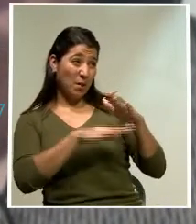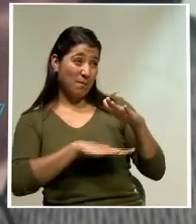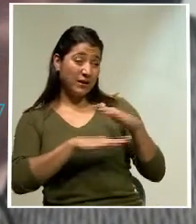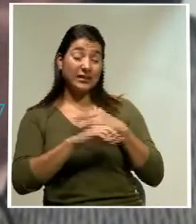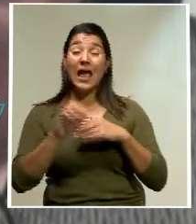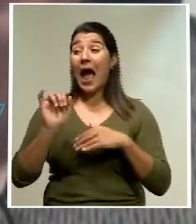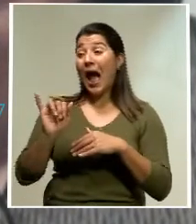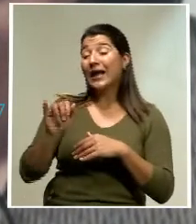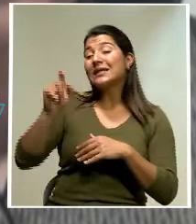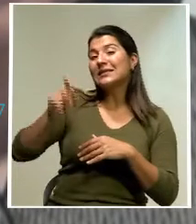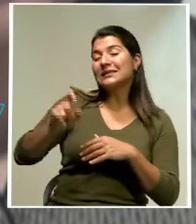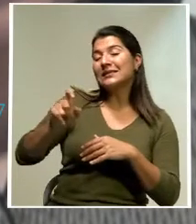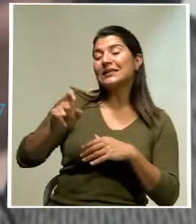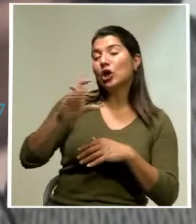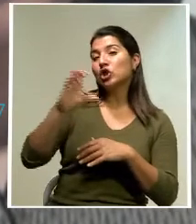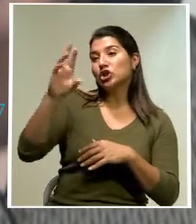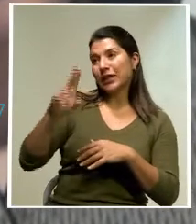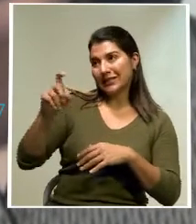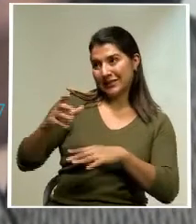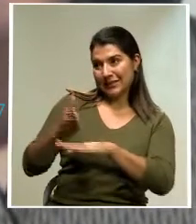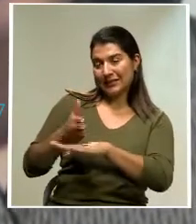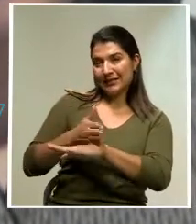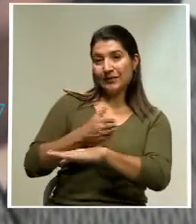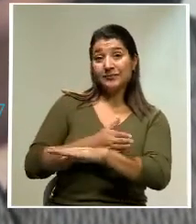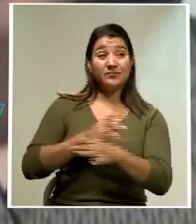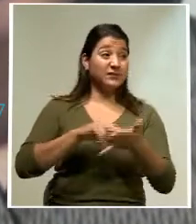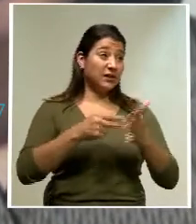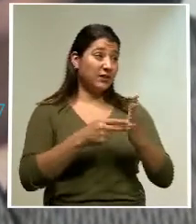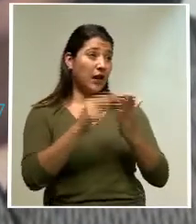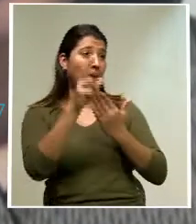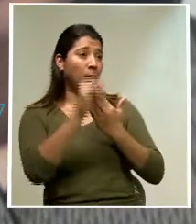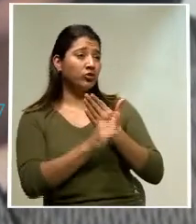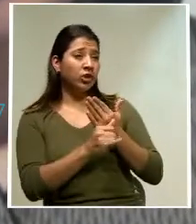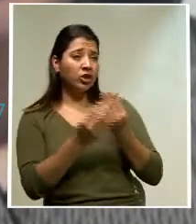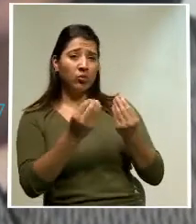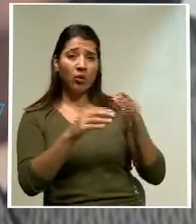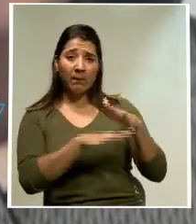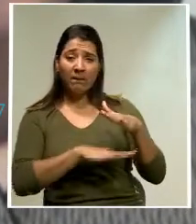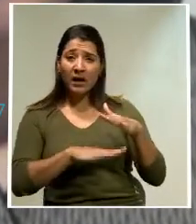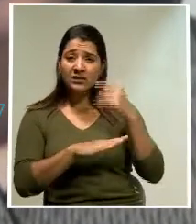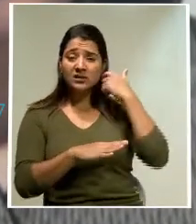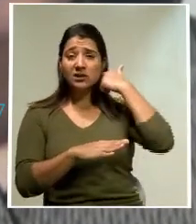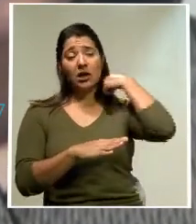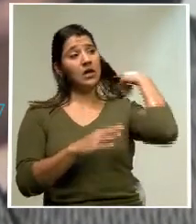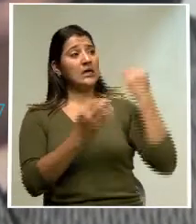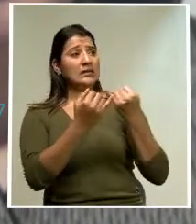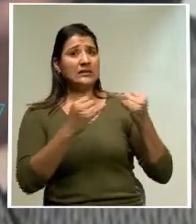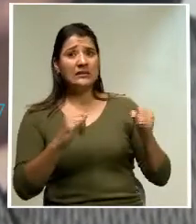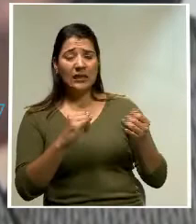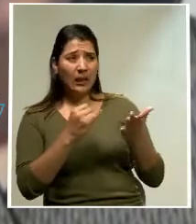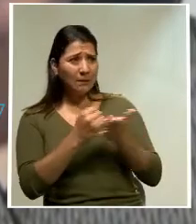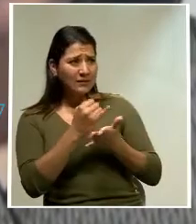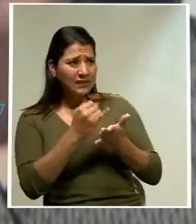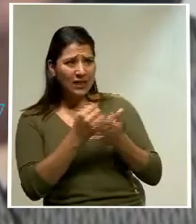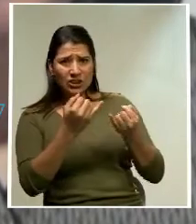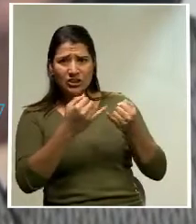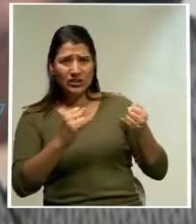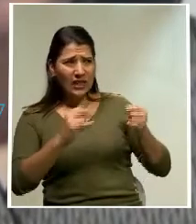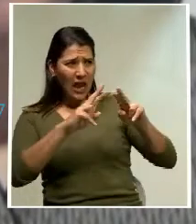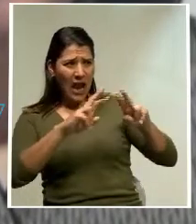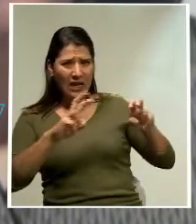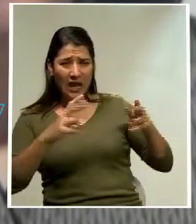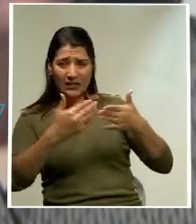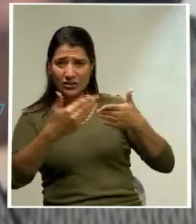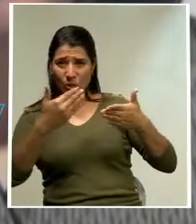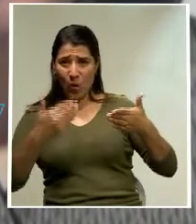mejore también. Es decir, son proyectos que se han presentado crudos, digamos, sin cocinar, sin el trabajo previo de